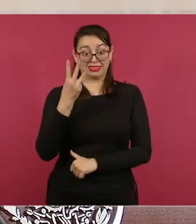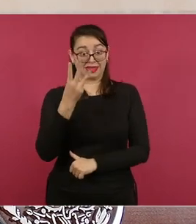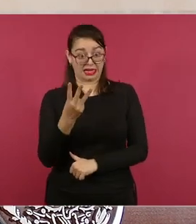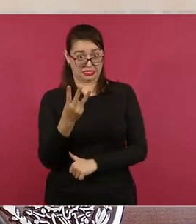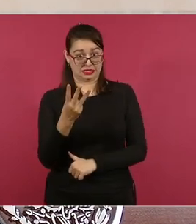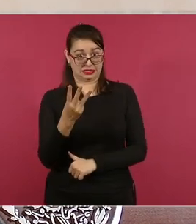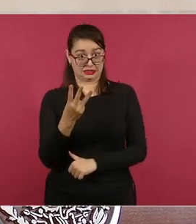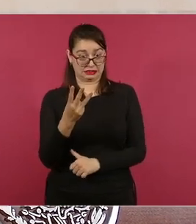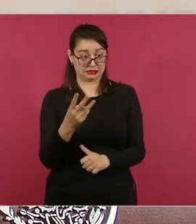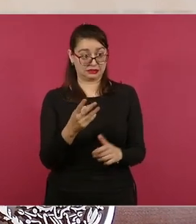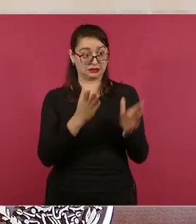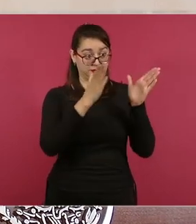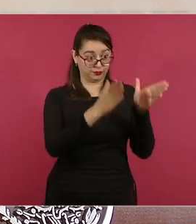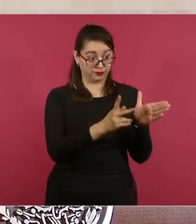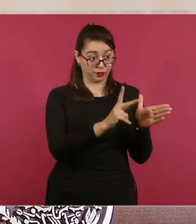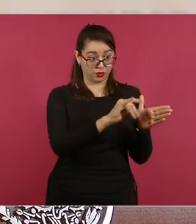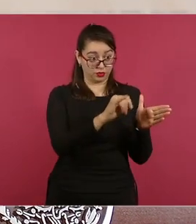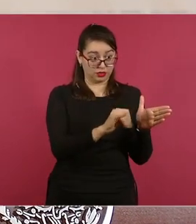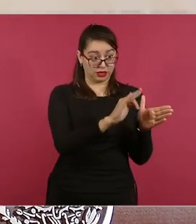presupuesto.